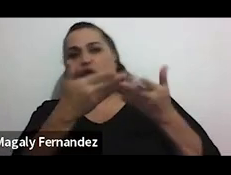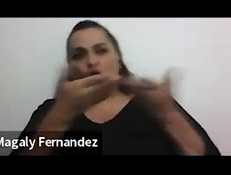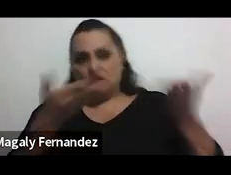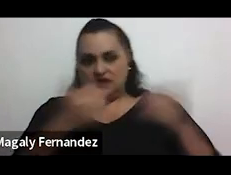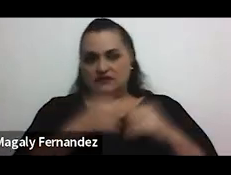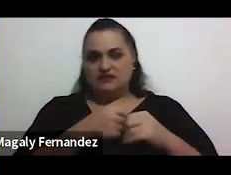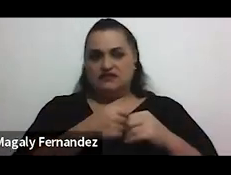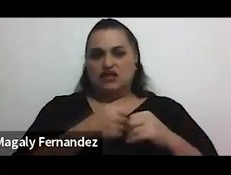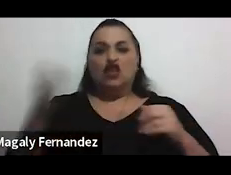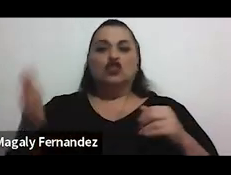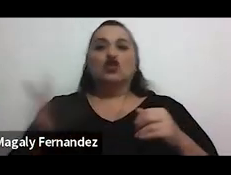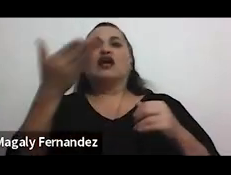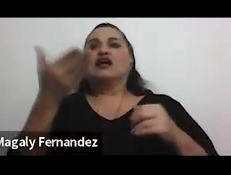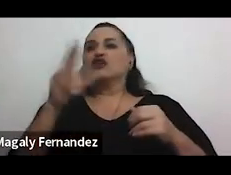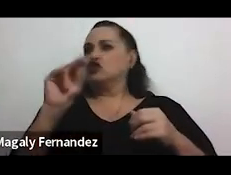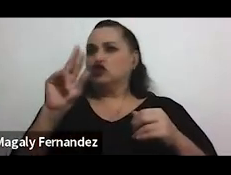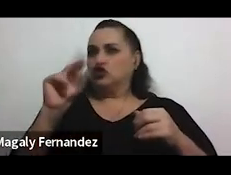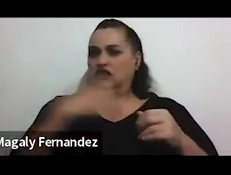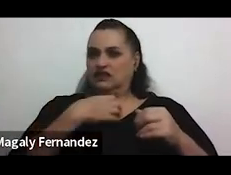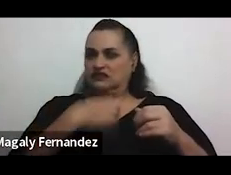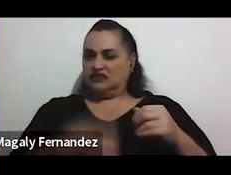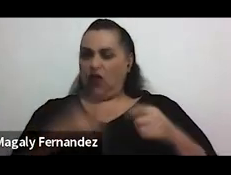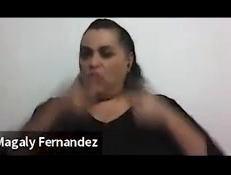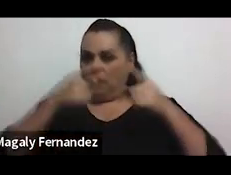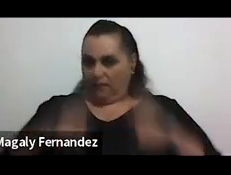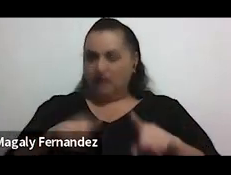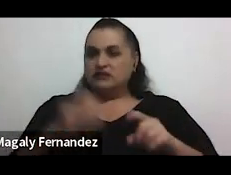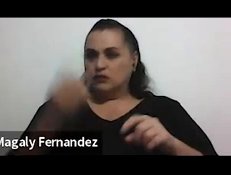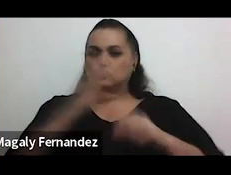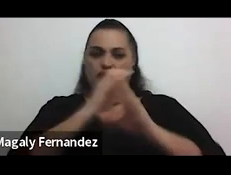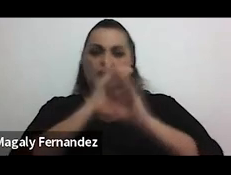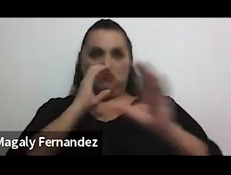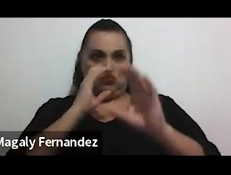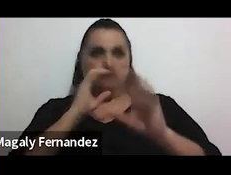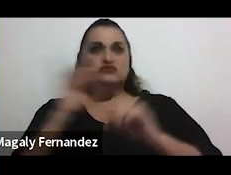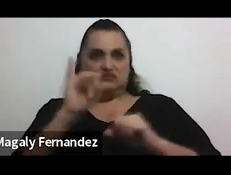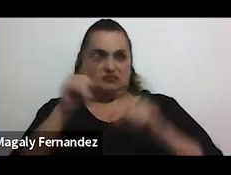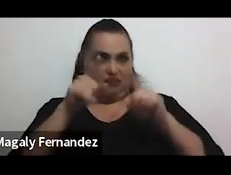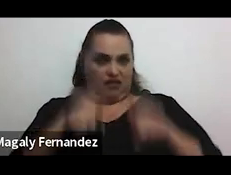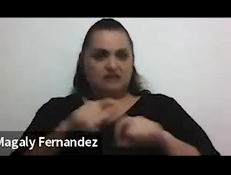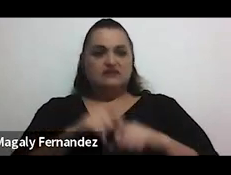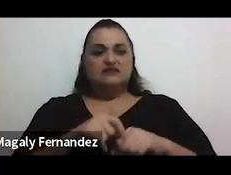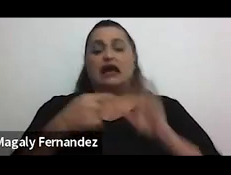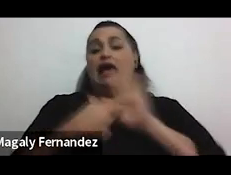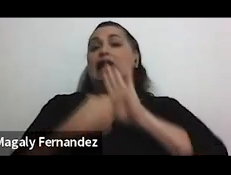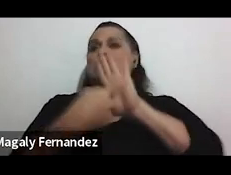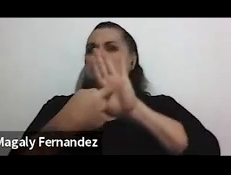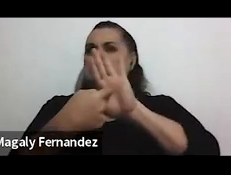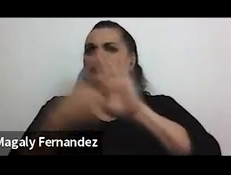Toqueteos no desfiados que pasan mucho en el bus, por ejemplo. Exhibicionismo,